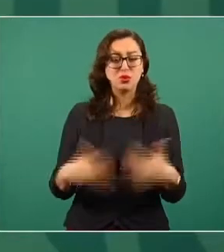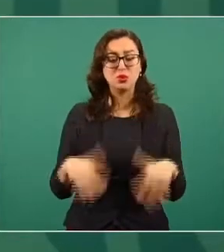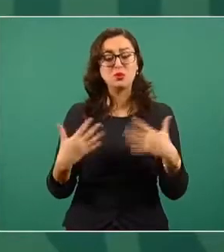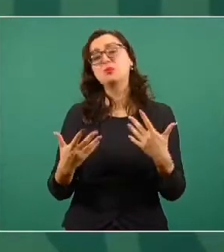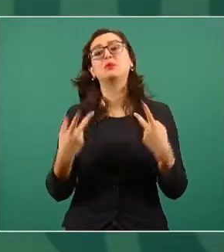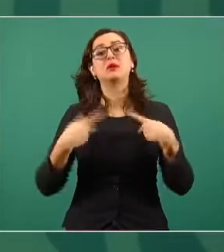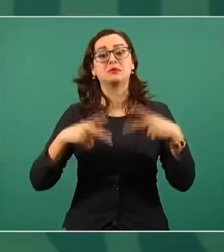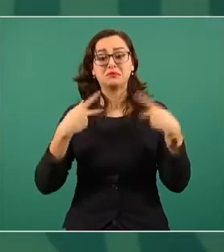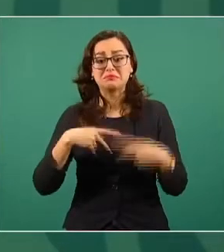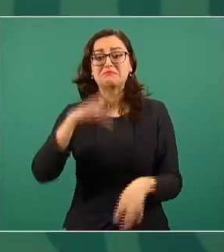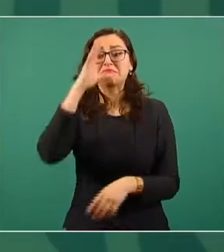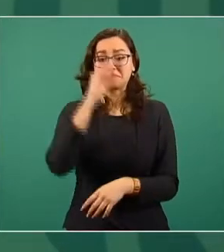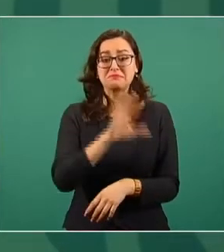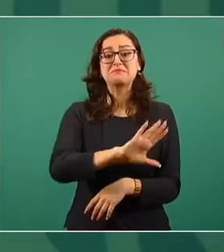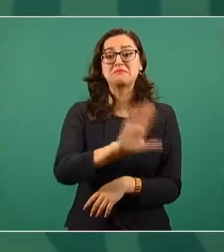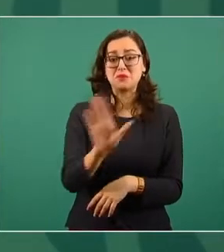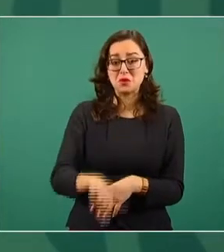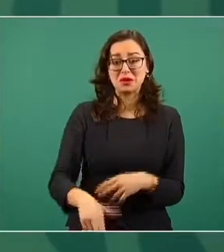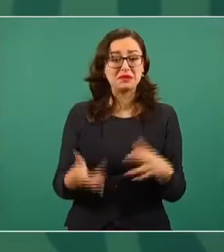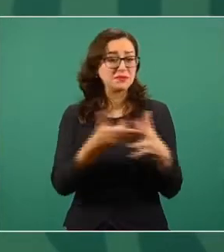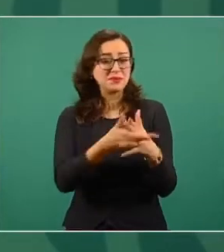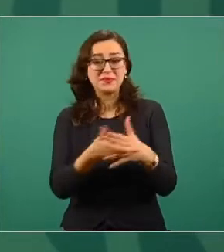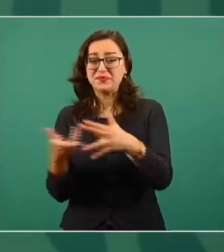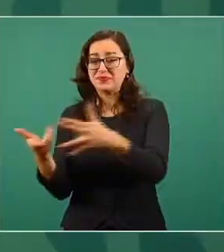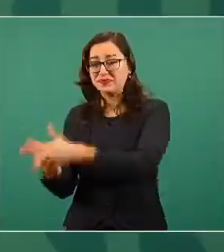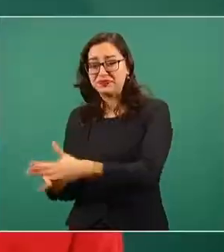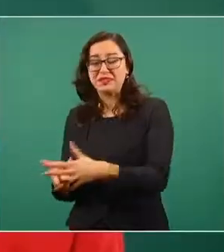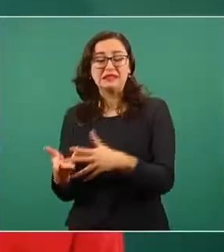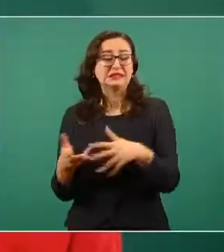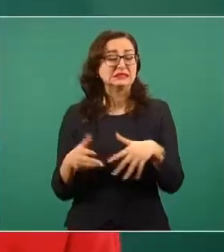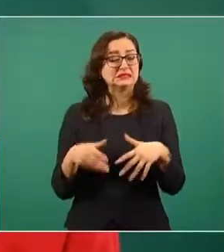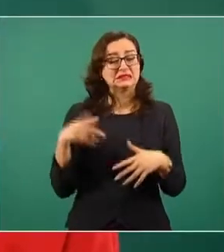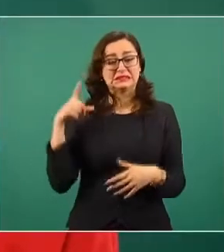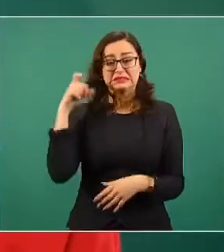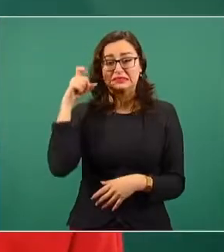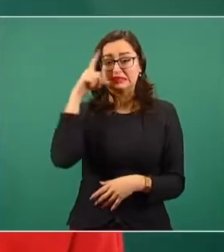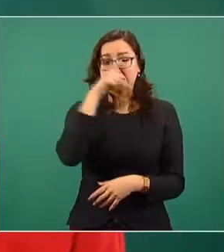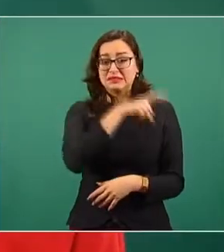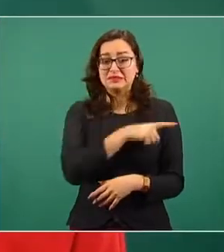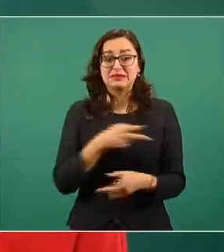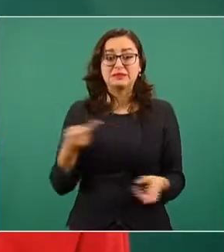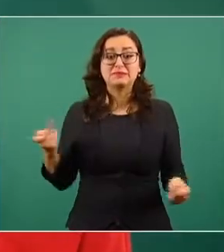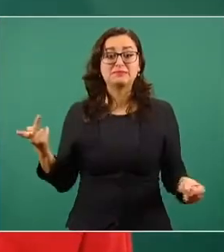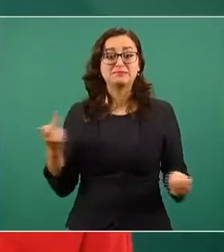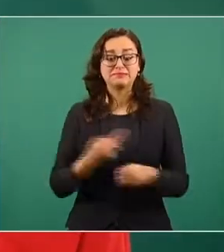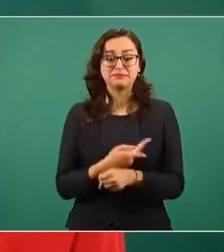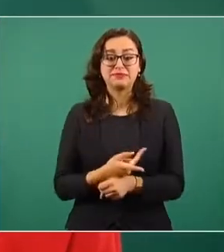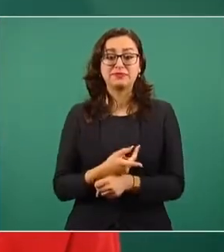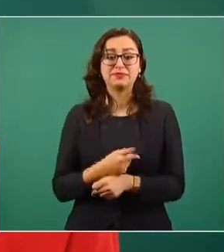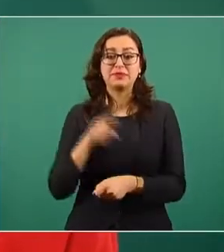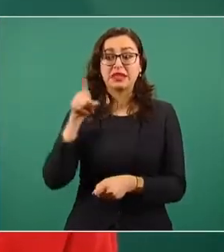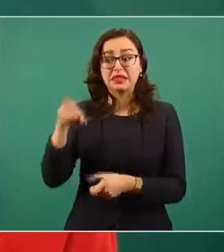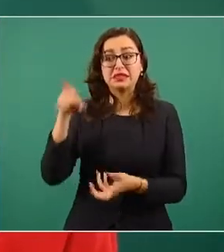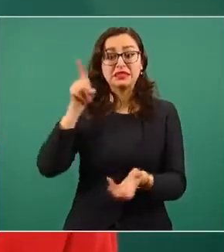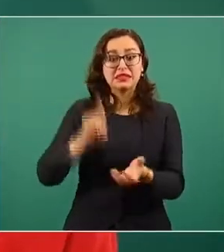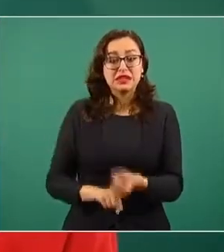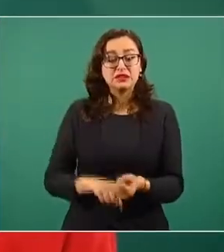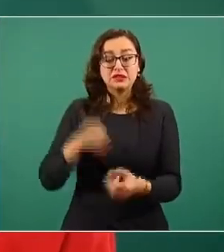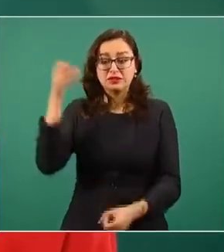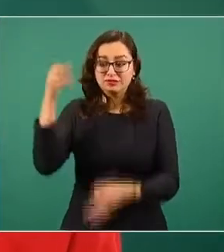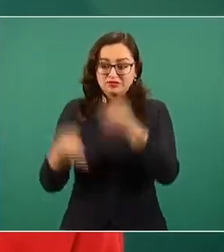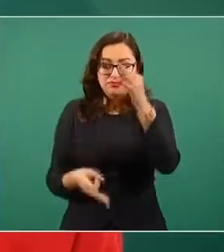y también es importante que las autoridades de las fiscalías, sobre todo, hagan las investigaciones